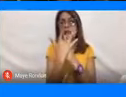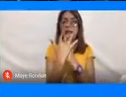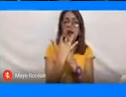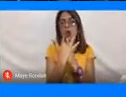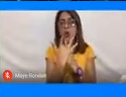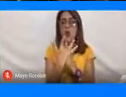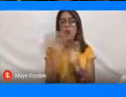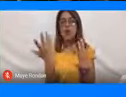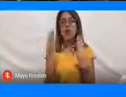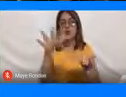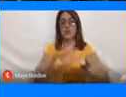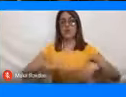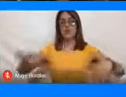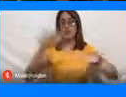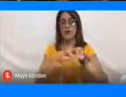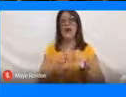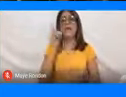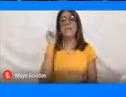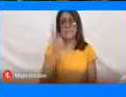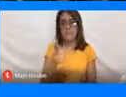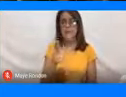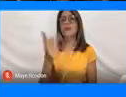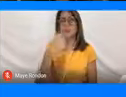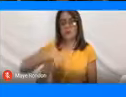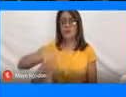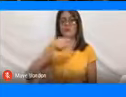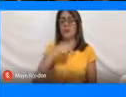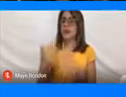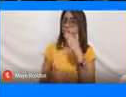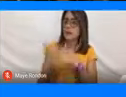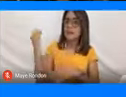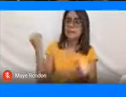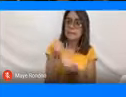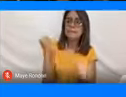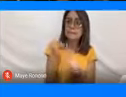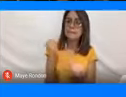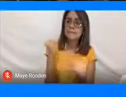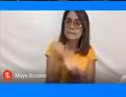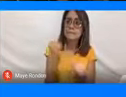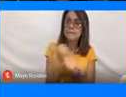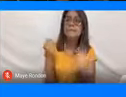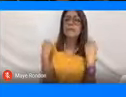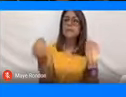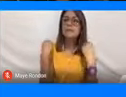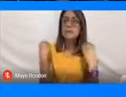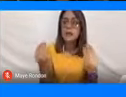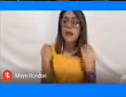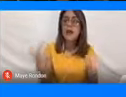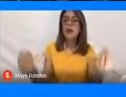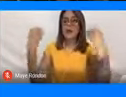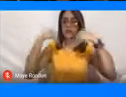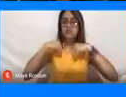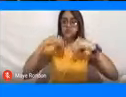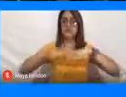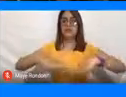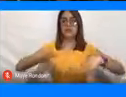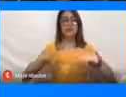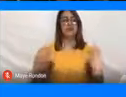otra forma a nuestro sector y por eso debemos como sector empezar a trabajar para que se posicione